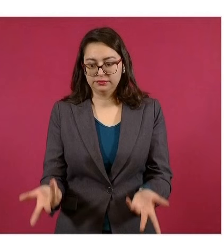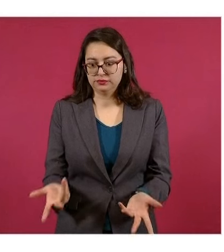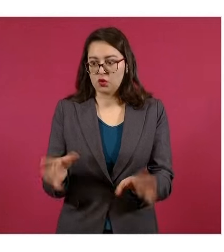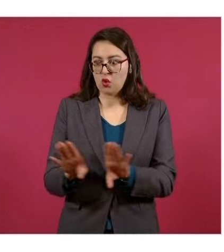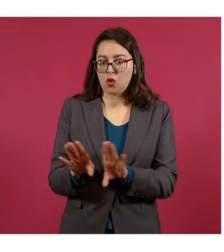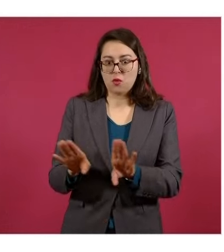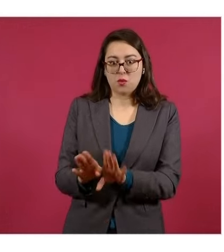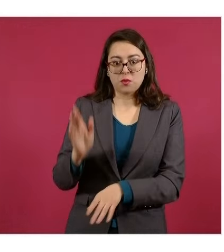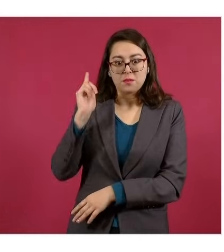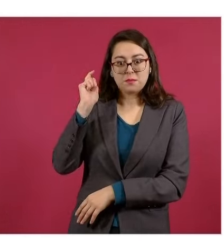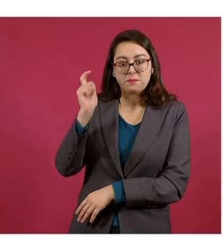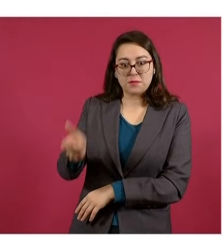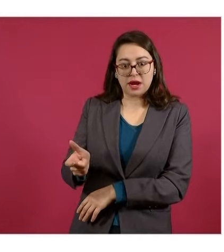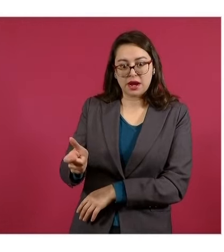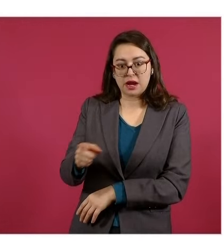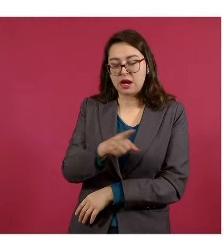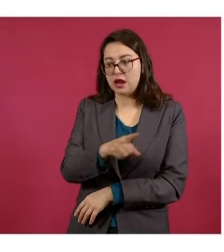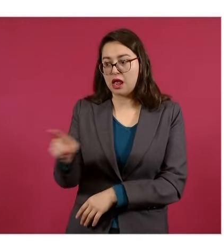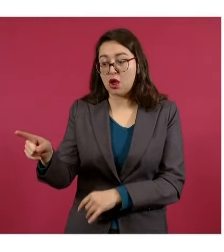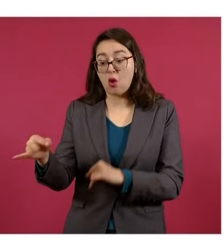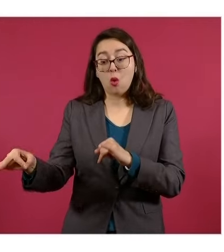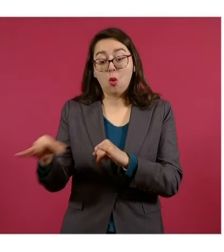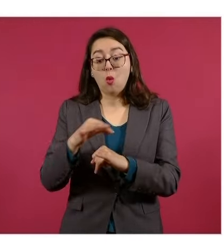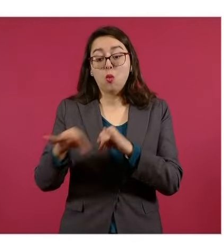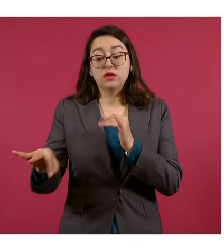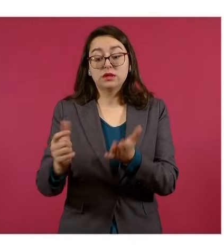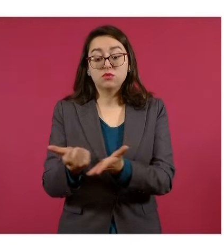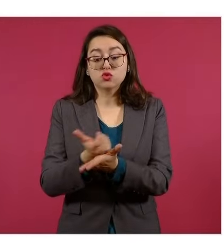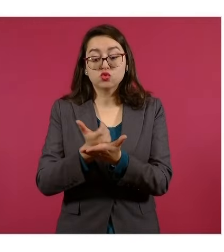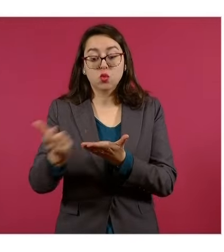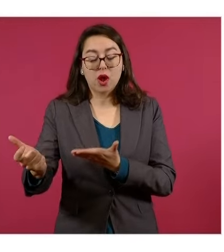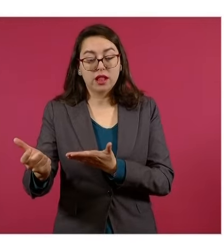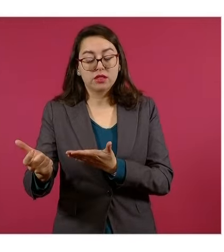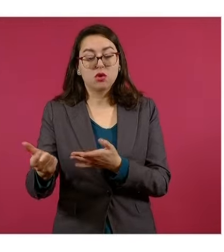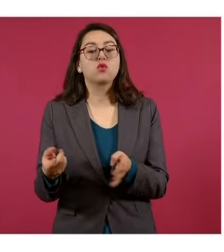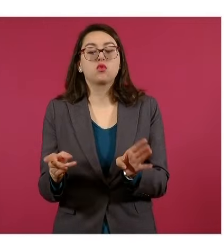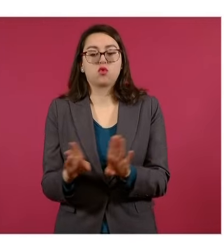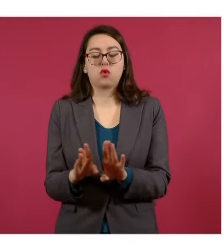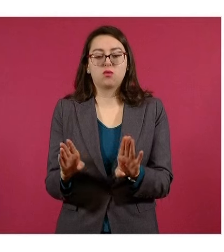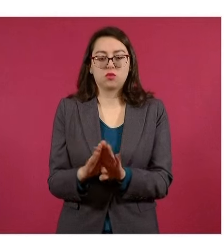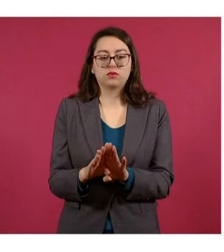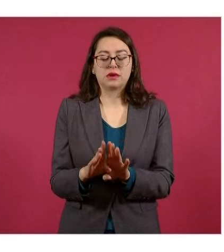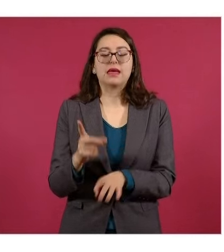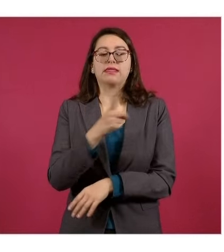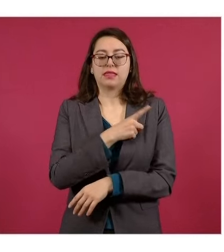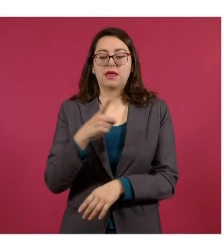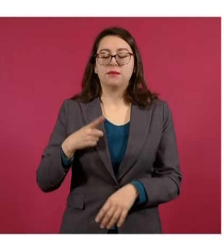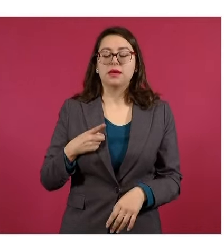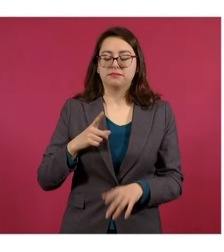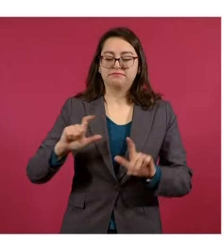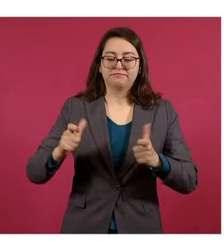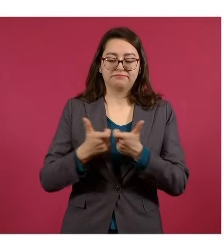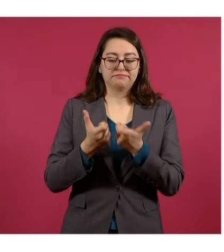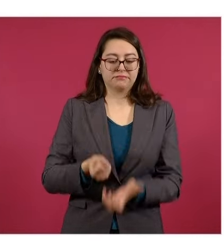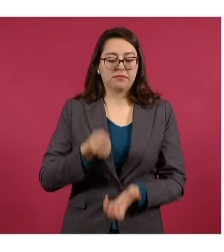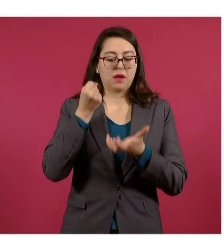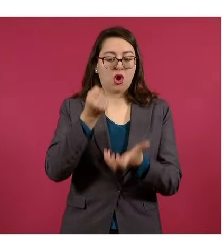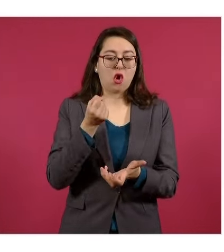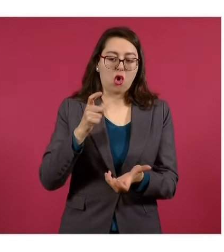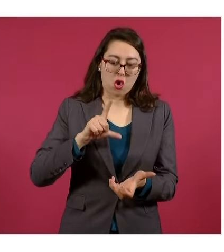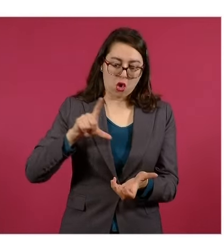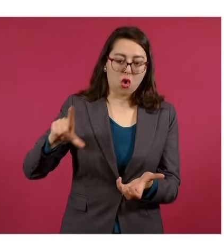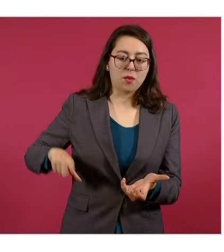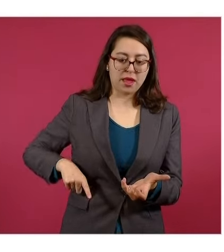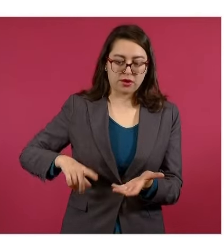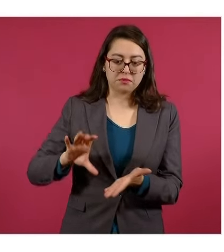pensiones y que puedan irse con su último salario, se crea un fondo de pensiones para el bienestar, integrado